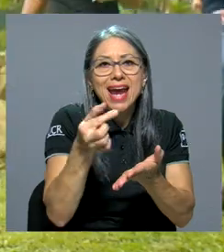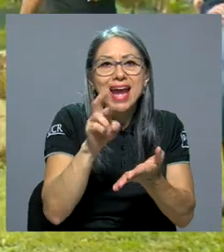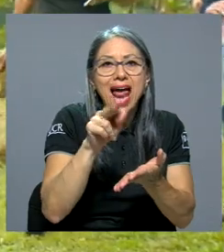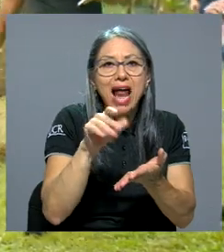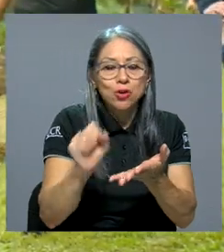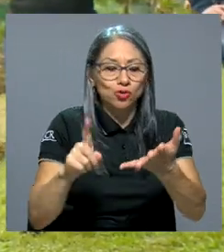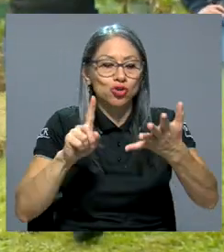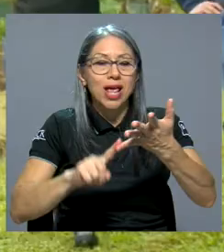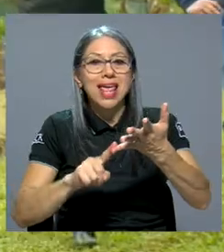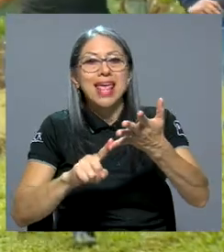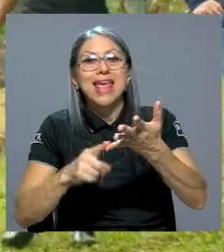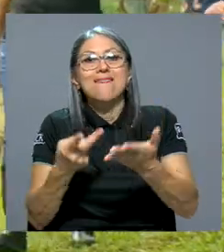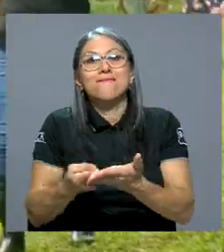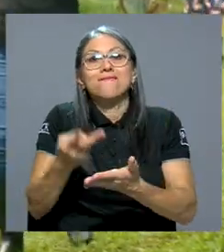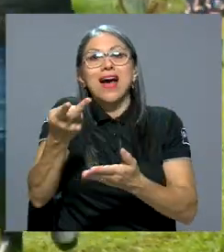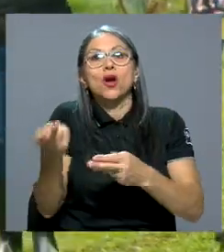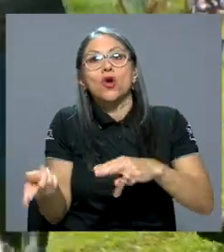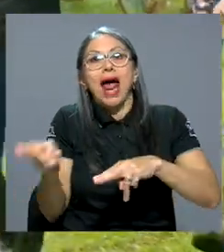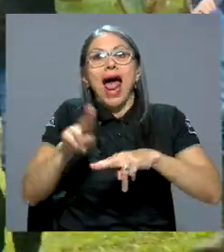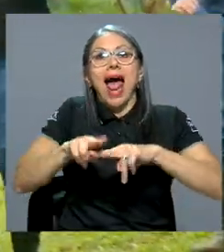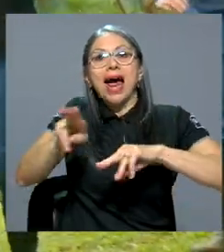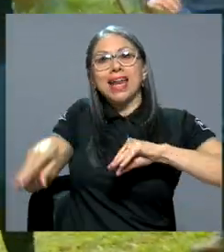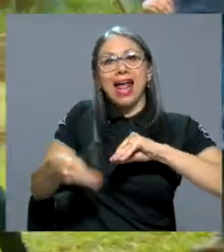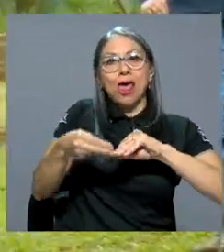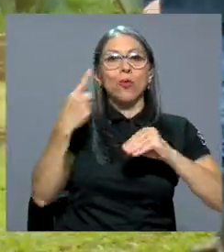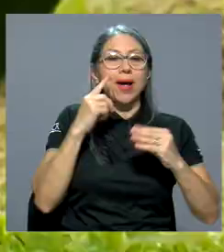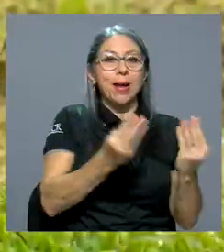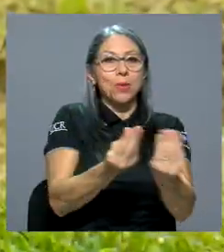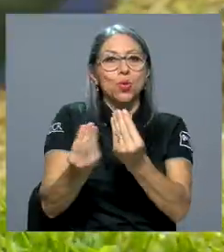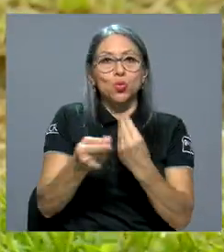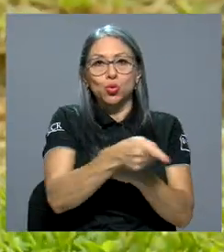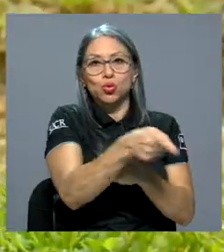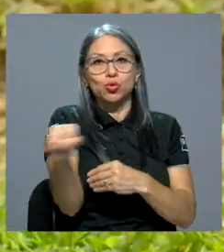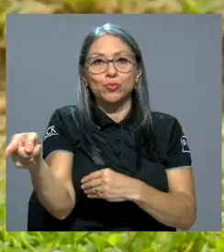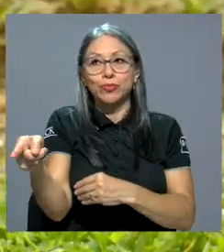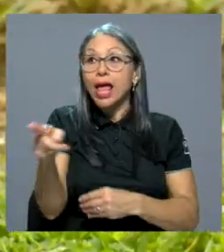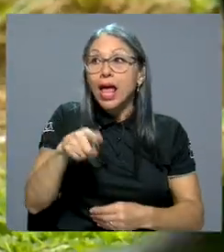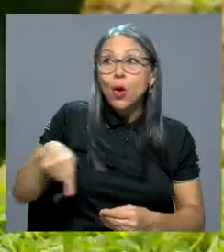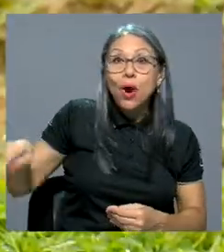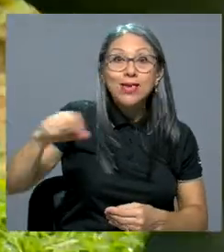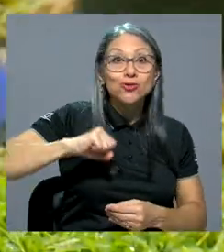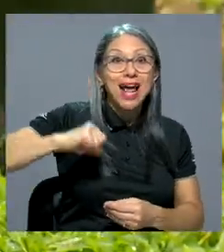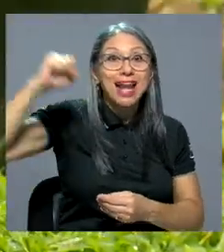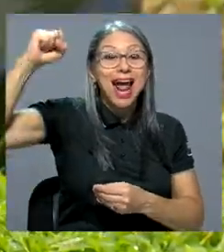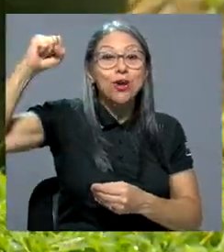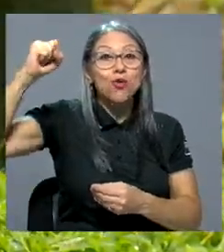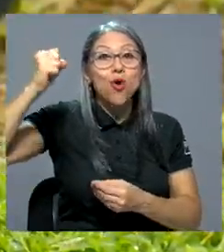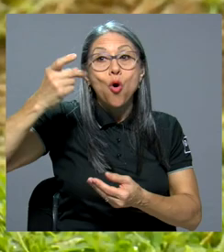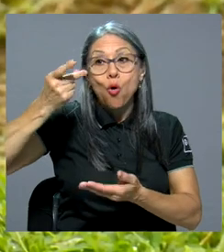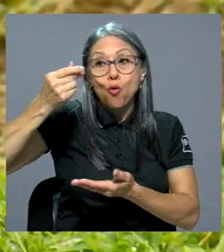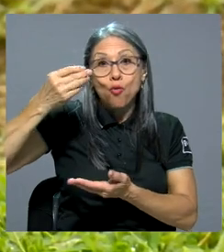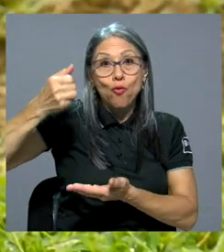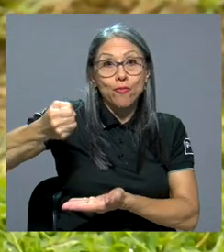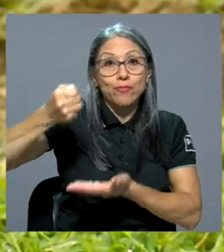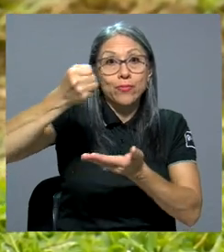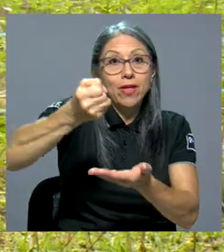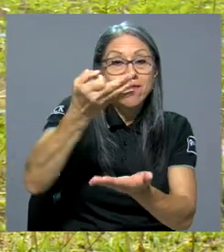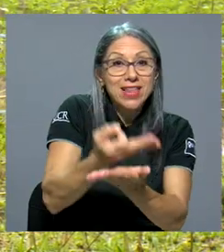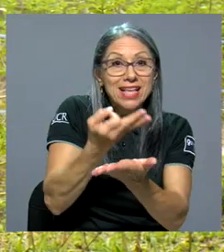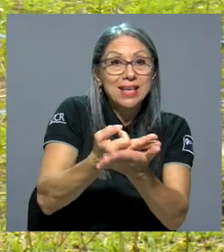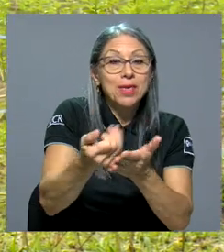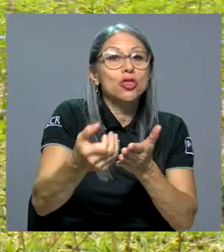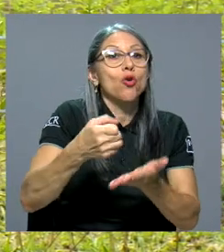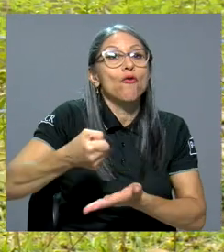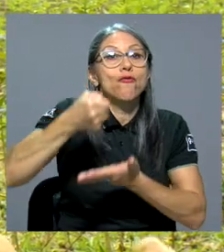en la parte de valor agregado para los productos que estaban generando tras ganar un financiamiento de fondos concursables de la